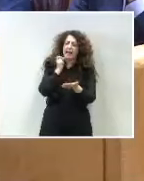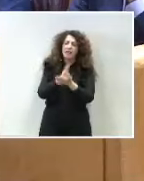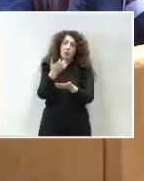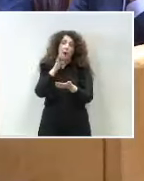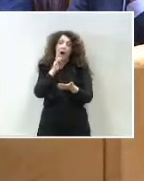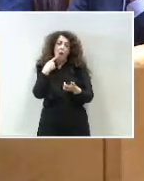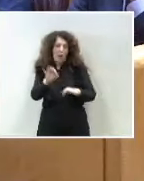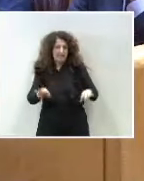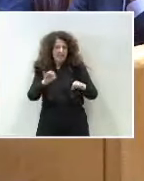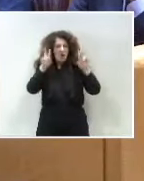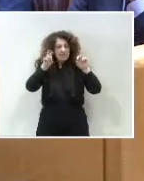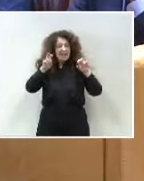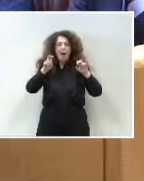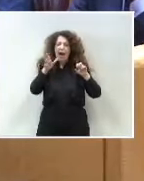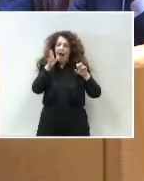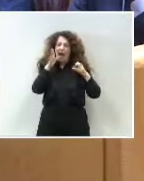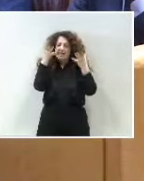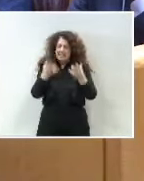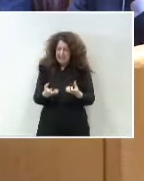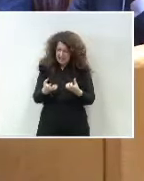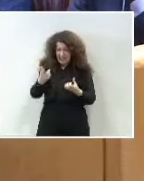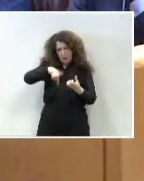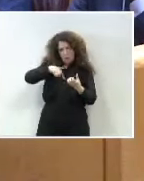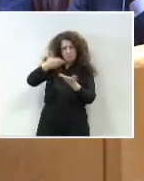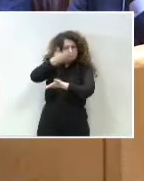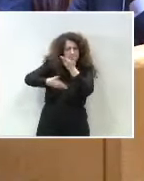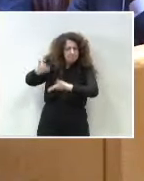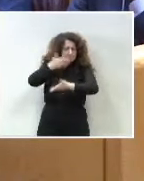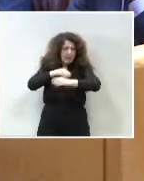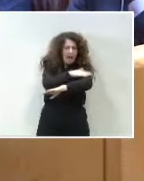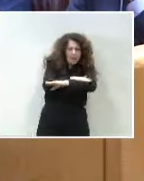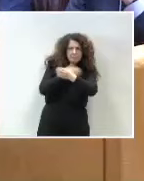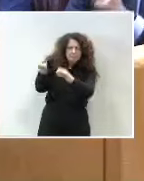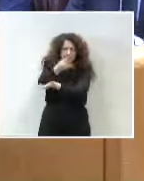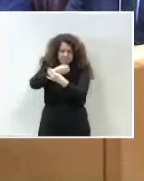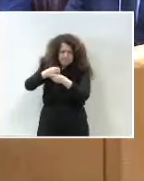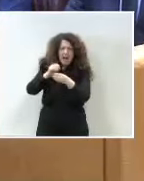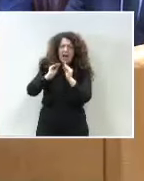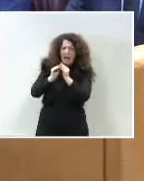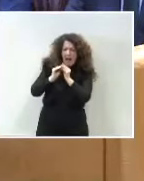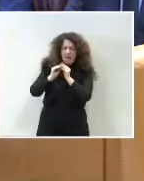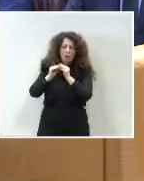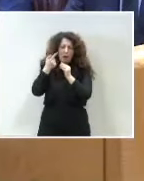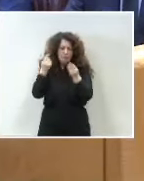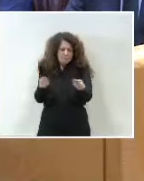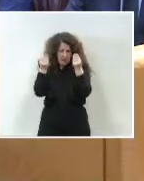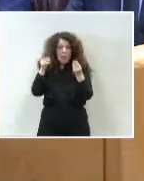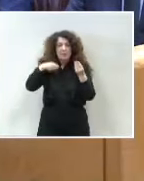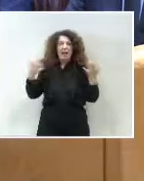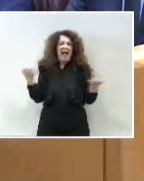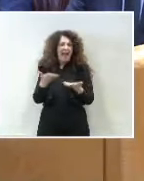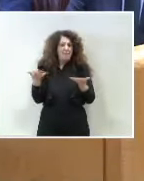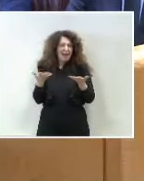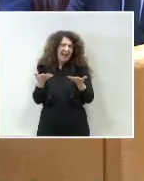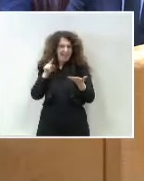por ejemplo, la sequía, coordinando los trabajos entre distintas administraciones en dos líneas de actuación. La gestión de la emergencia, donde